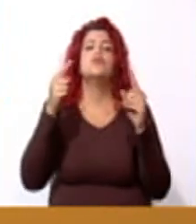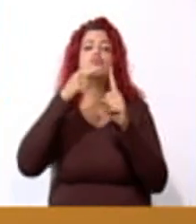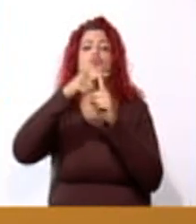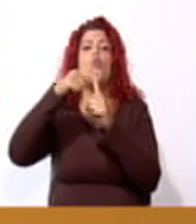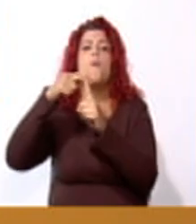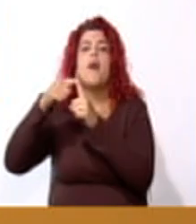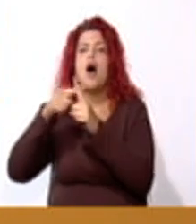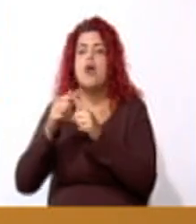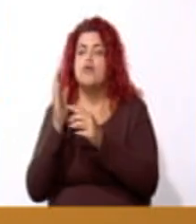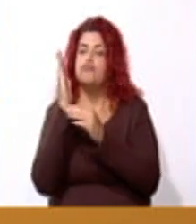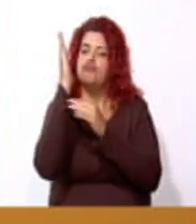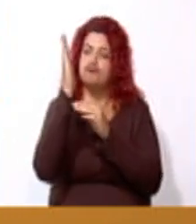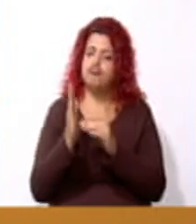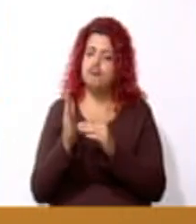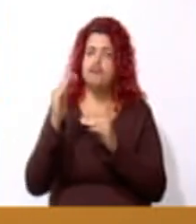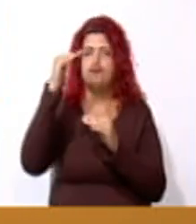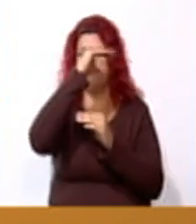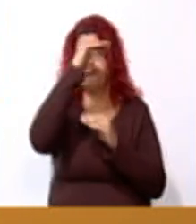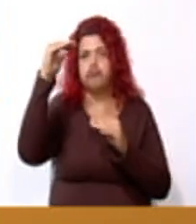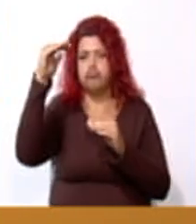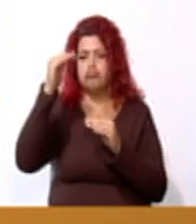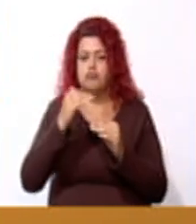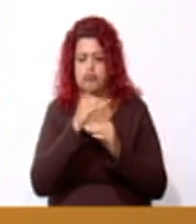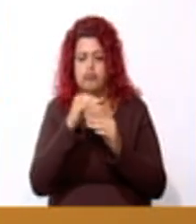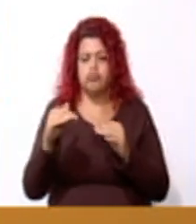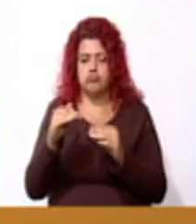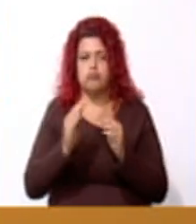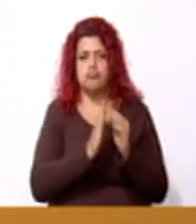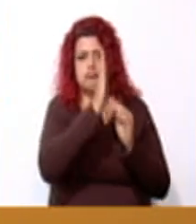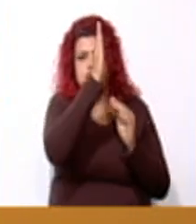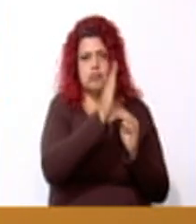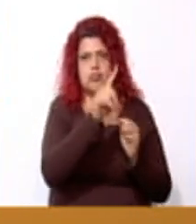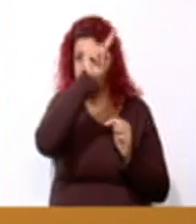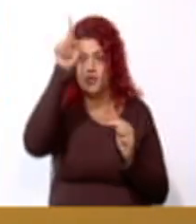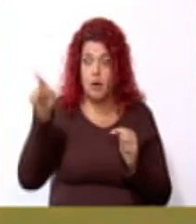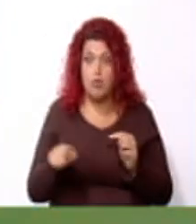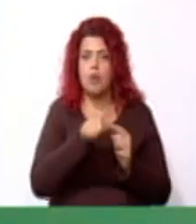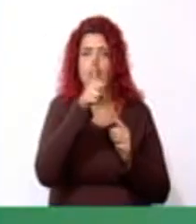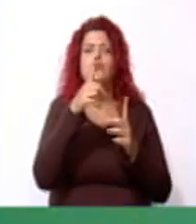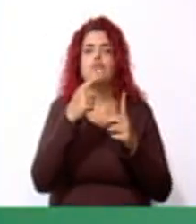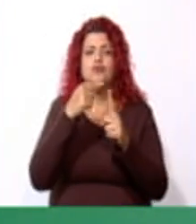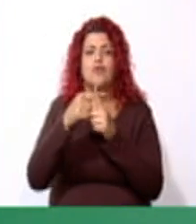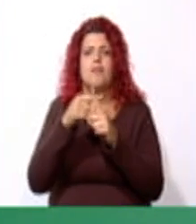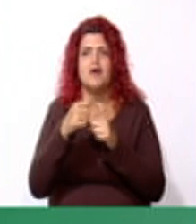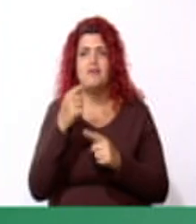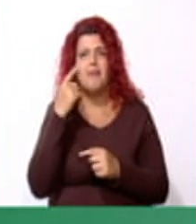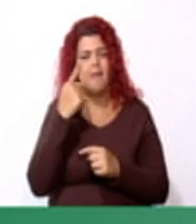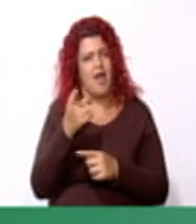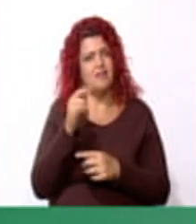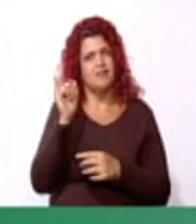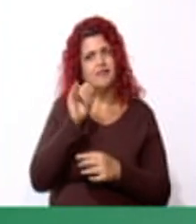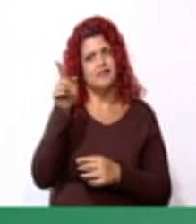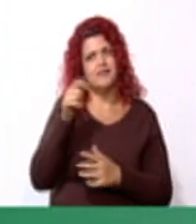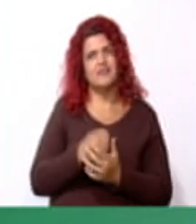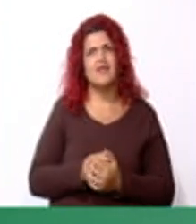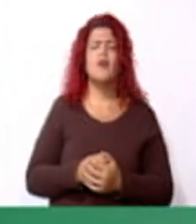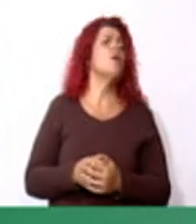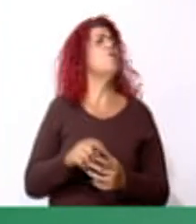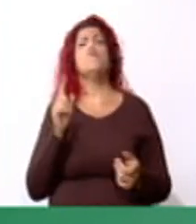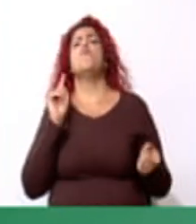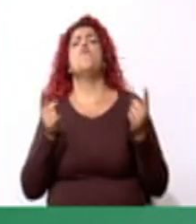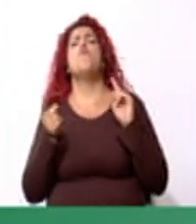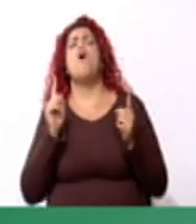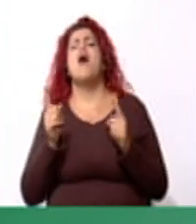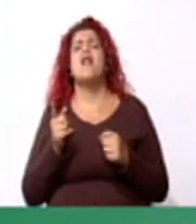las longitudes de sus lados. Entonces, veamos la siguiente imagen. ¿Cuál será el área